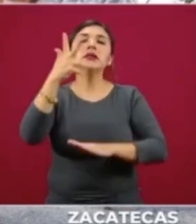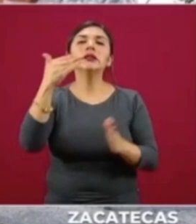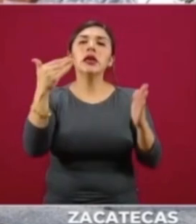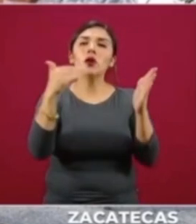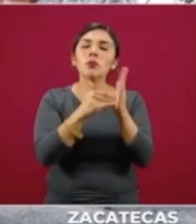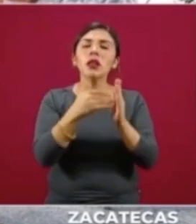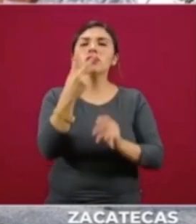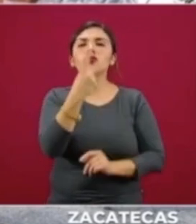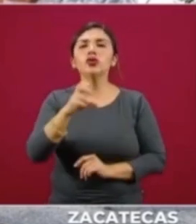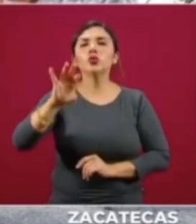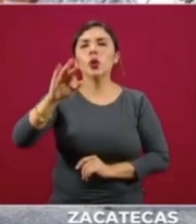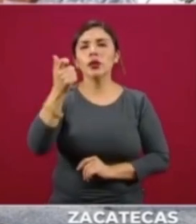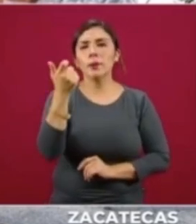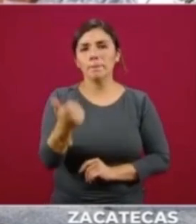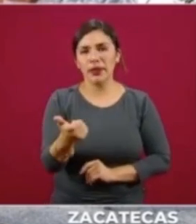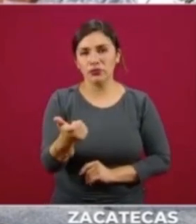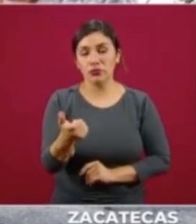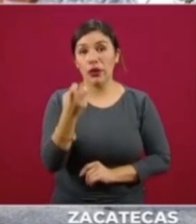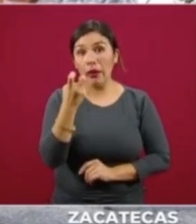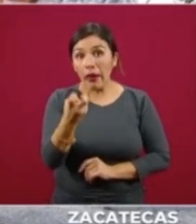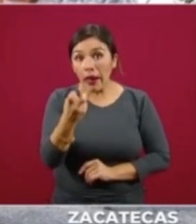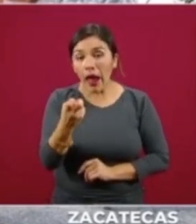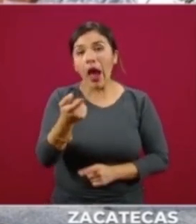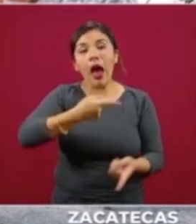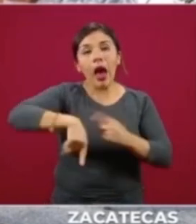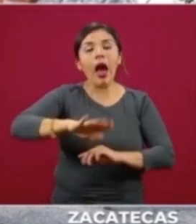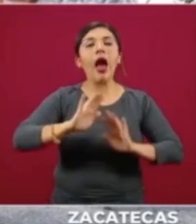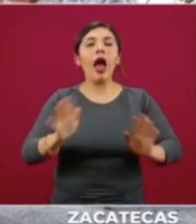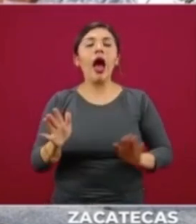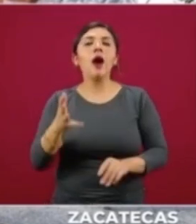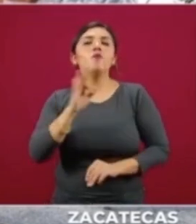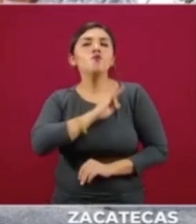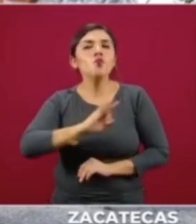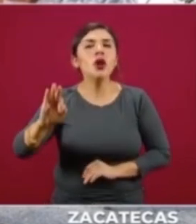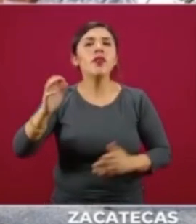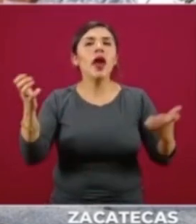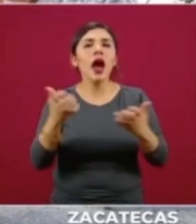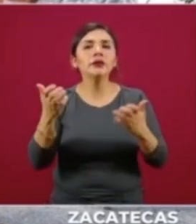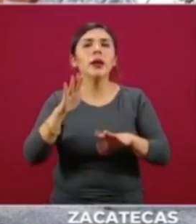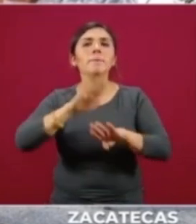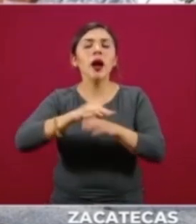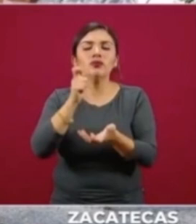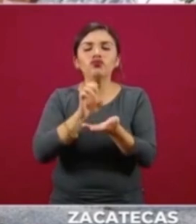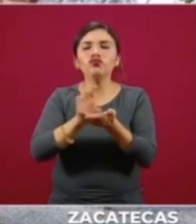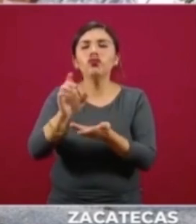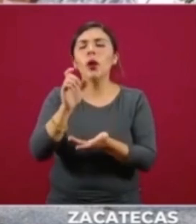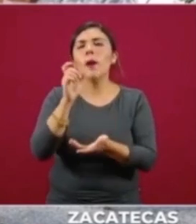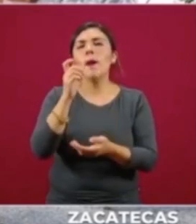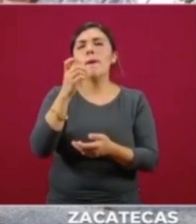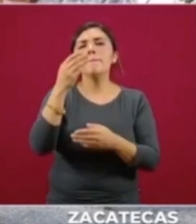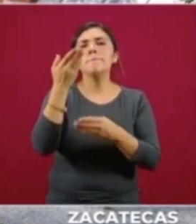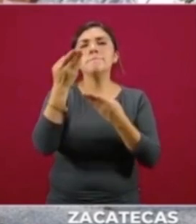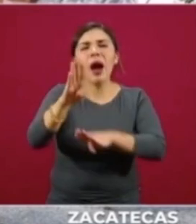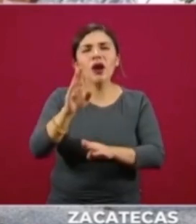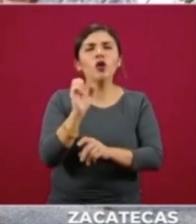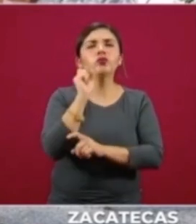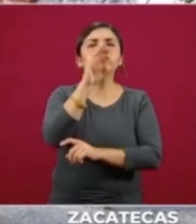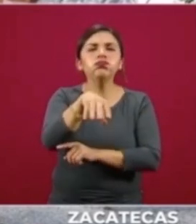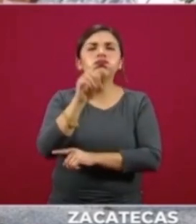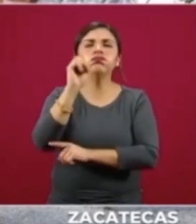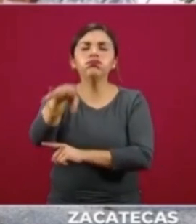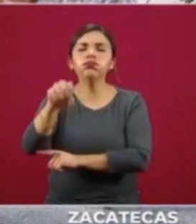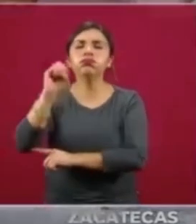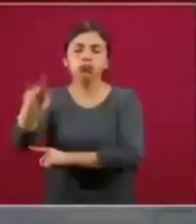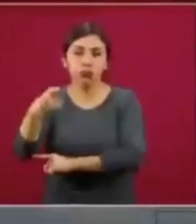240 pesos. Eso nos ha permitido también hacer los depósitos bancarios. Este universo global de